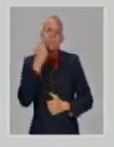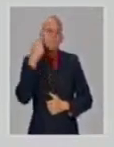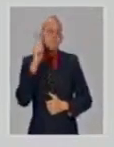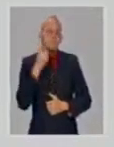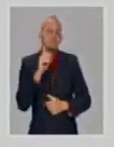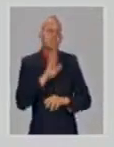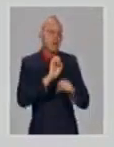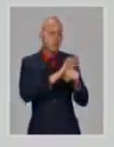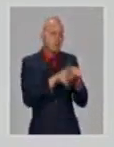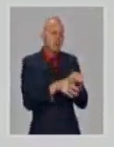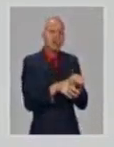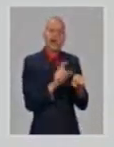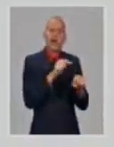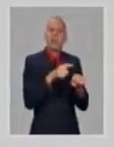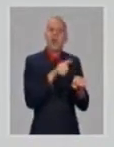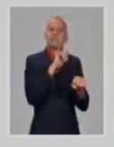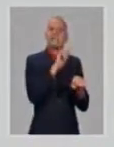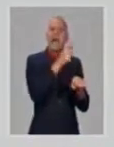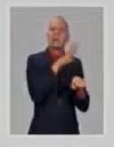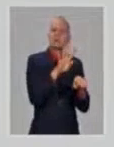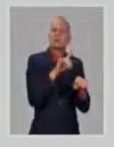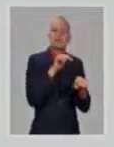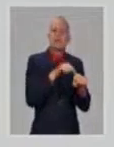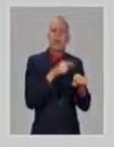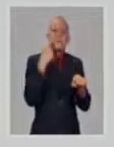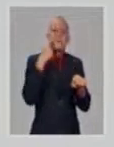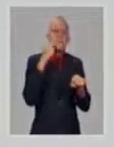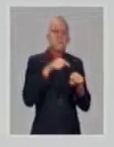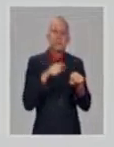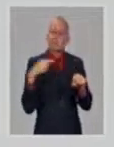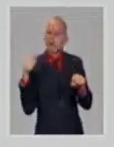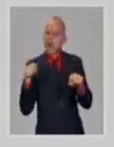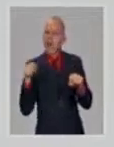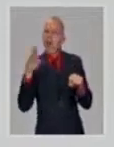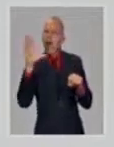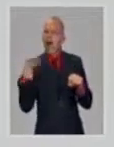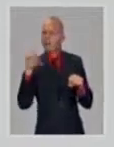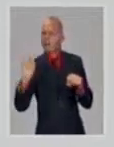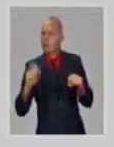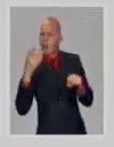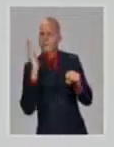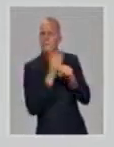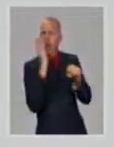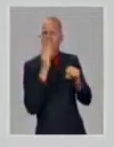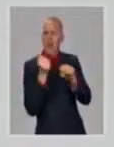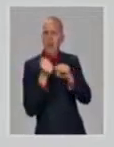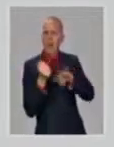pero se está imponiendo de alguna forma y hay que vigilar las otras